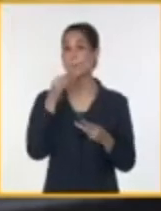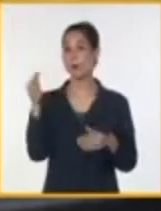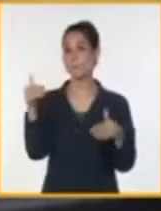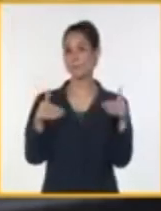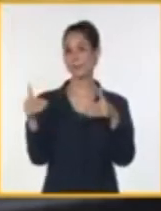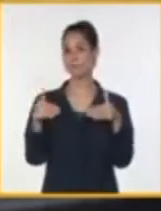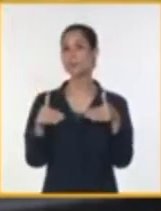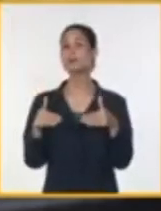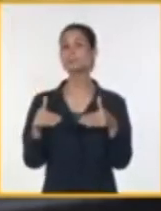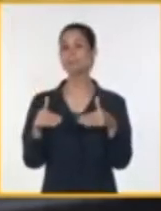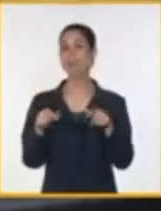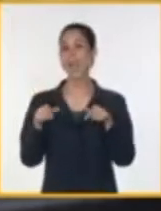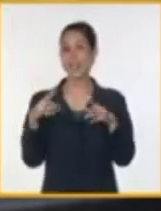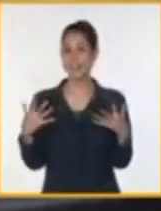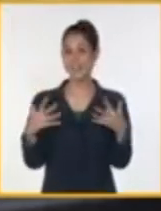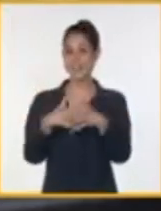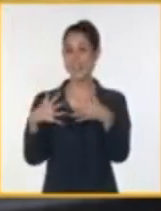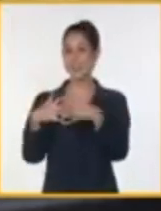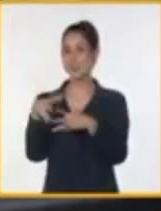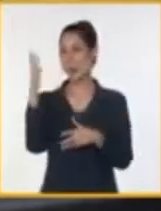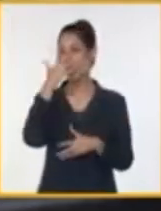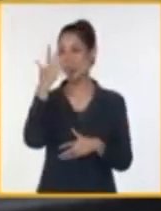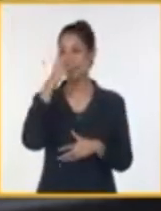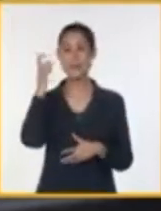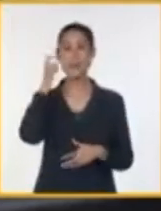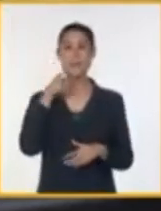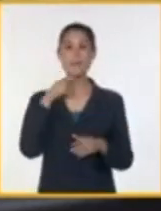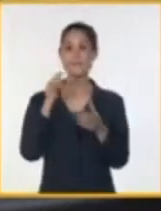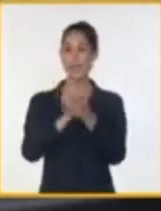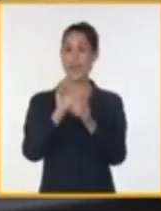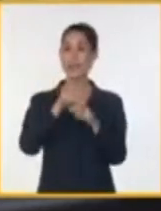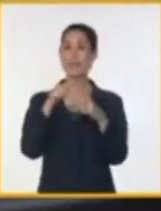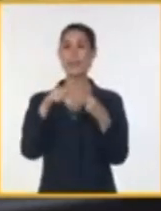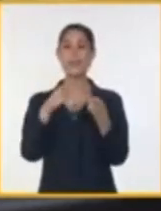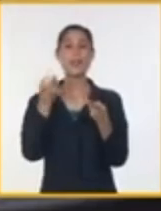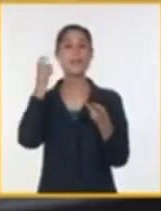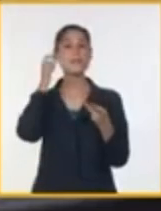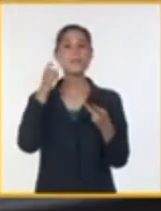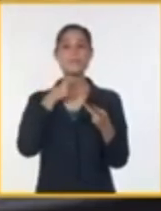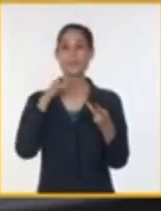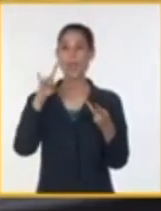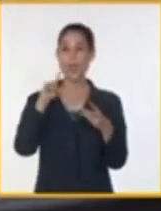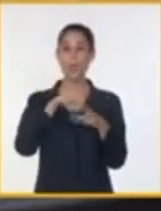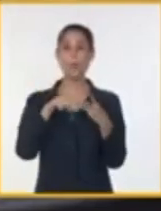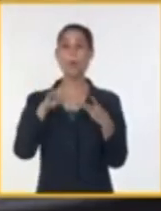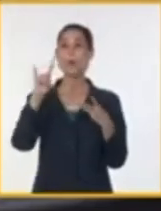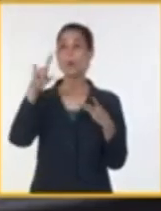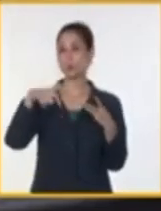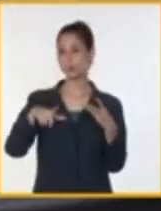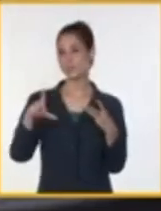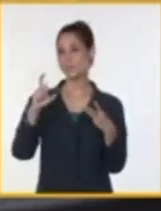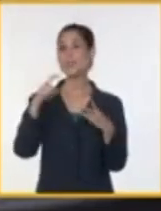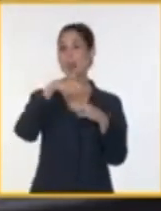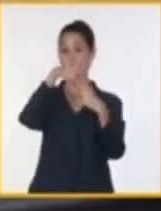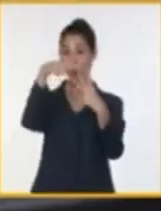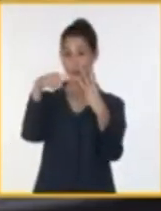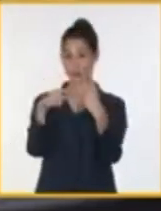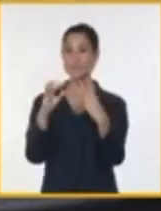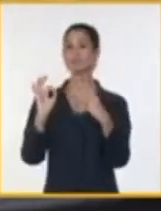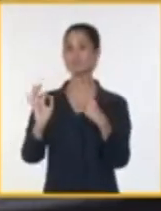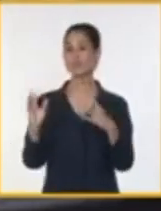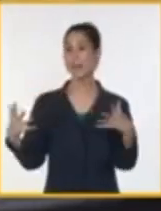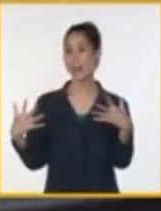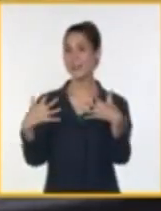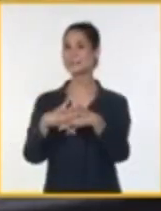conjunto con la FEU, con la FEM, con la UJC, y estaremos trabajando para que el servicio gastronómico en estos campamentos